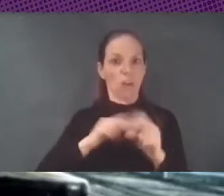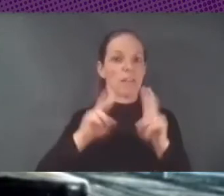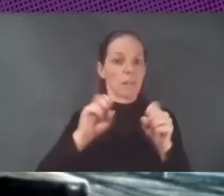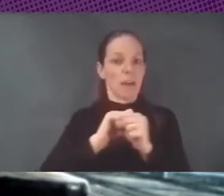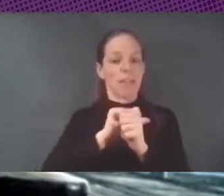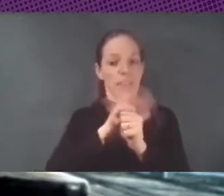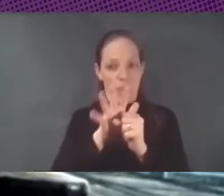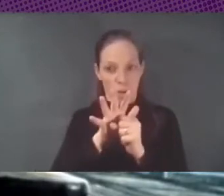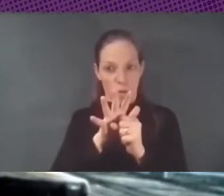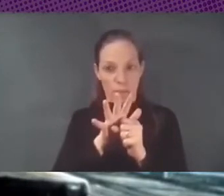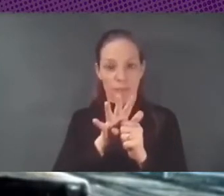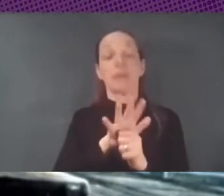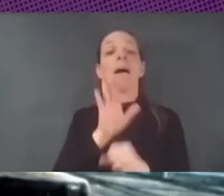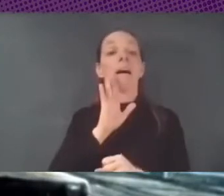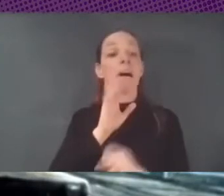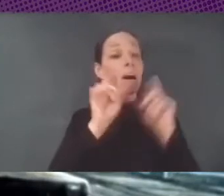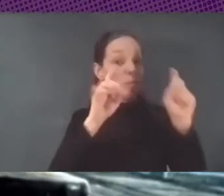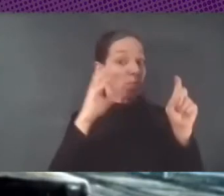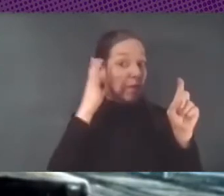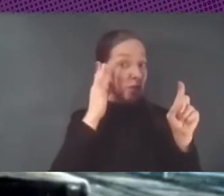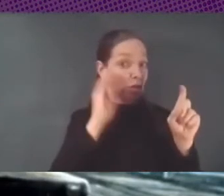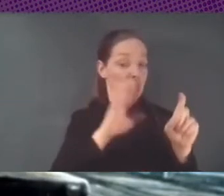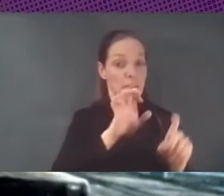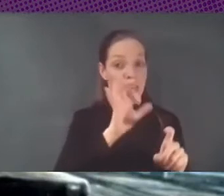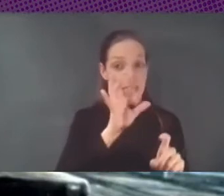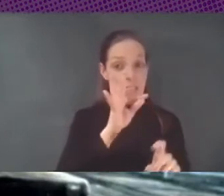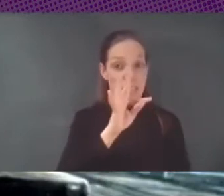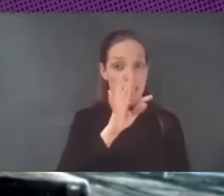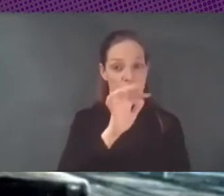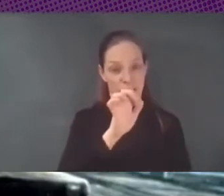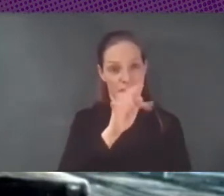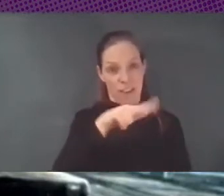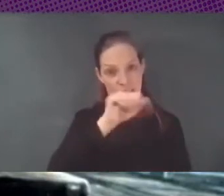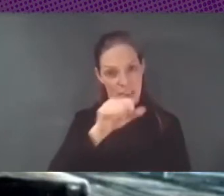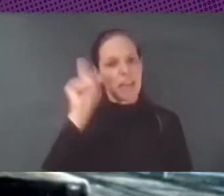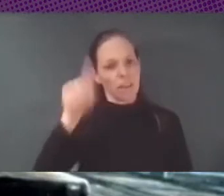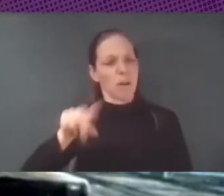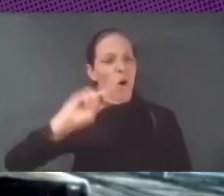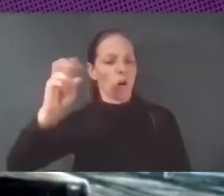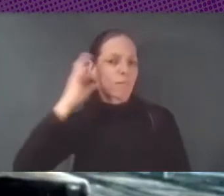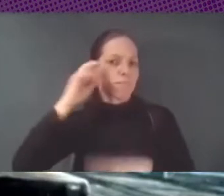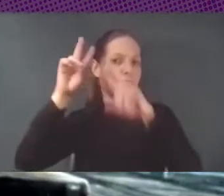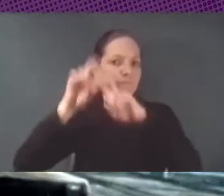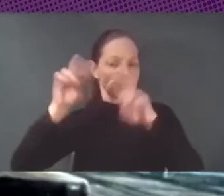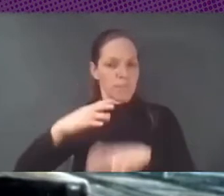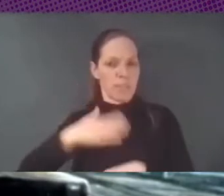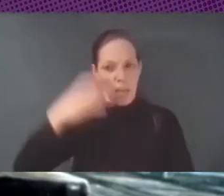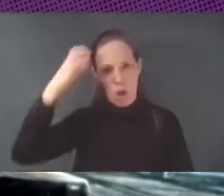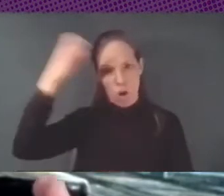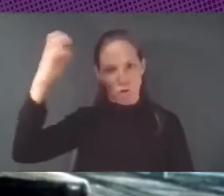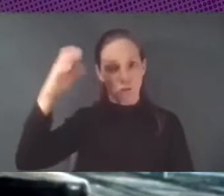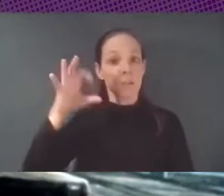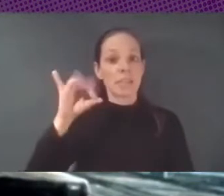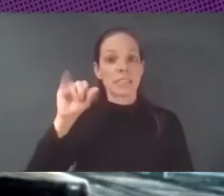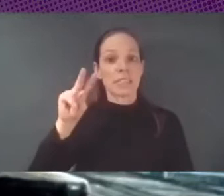donde Stefania, yo, y otra investigadora, profesora de la Universidad de Oslo, que se llama Silvia Masiero, somos